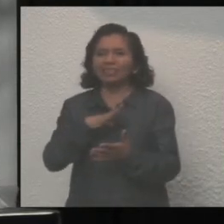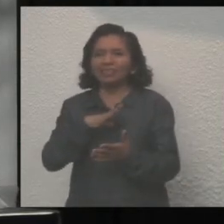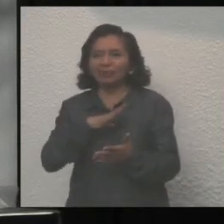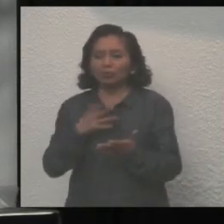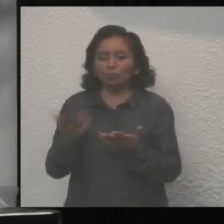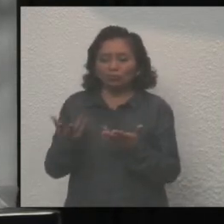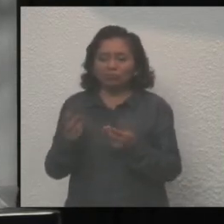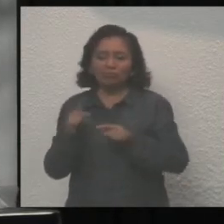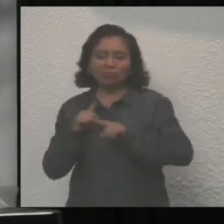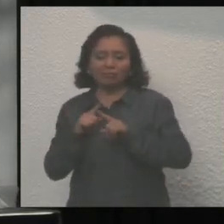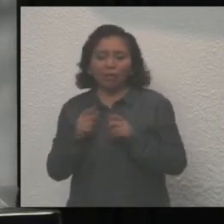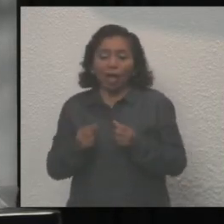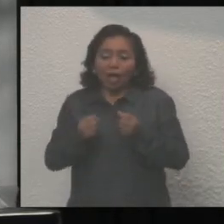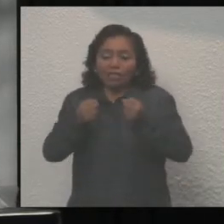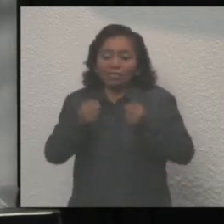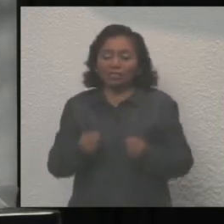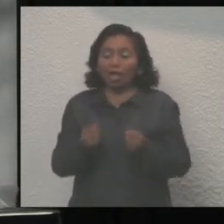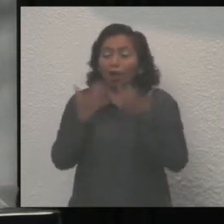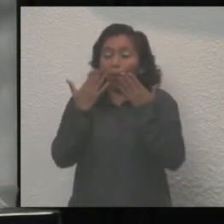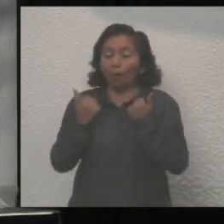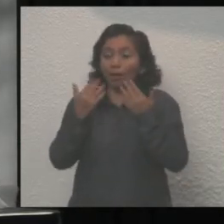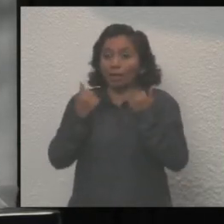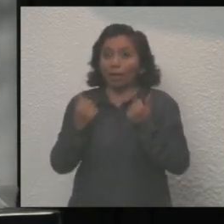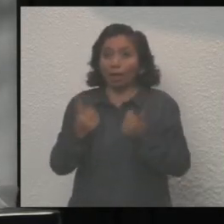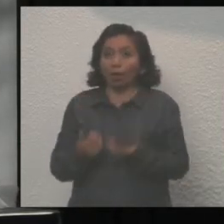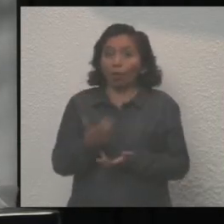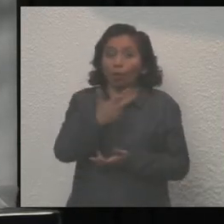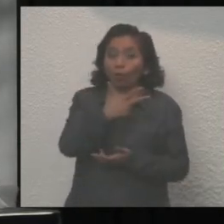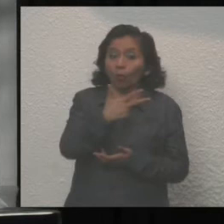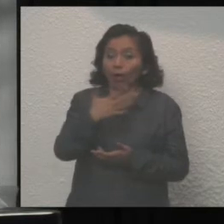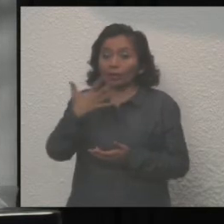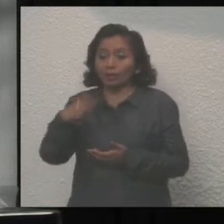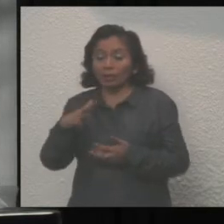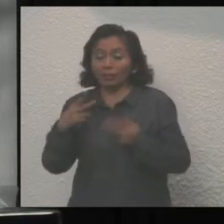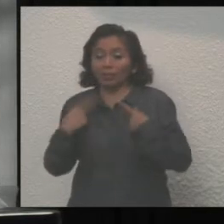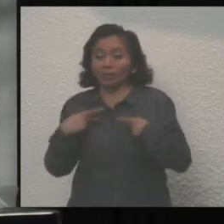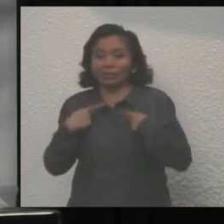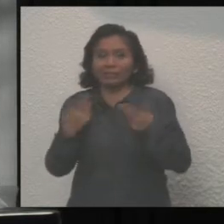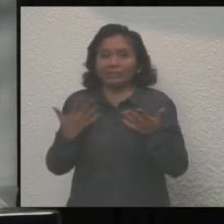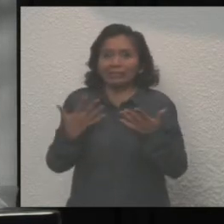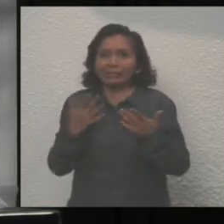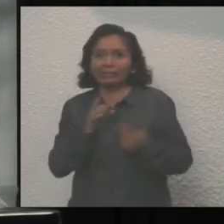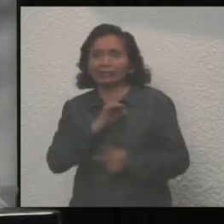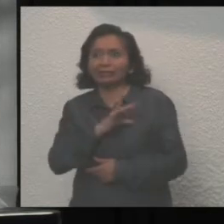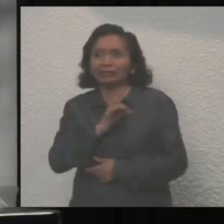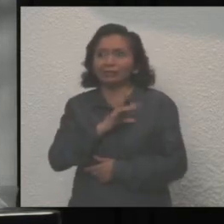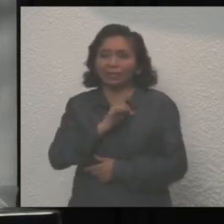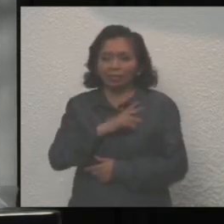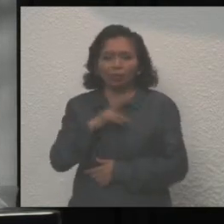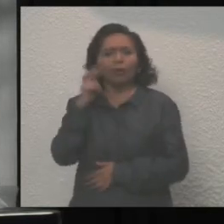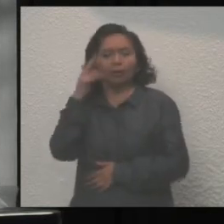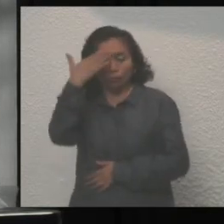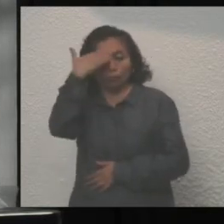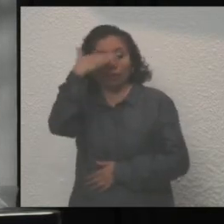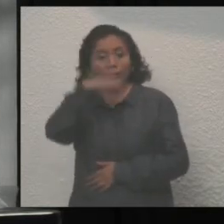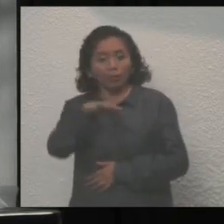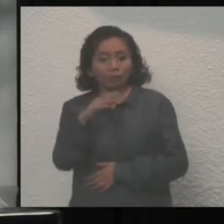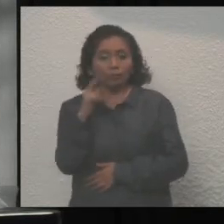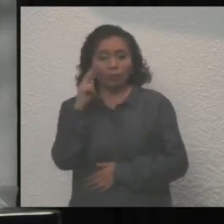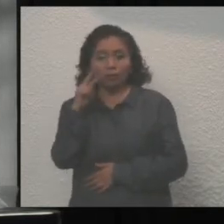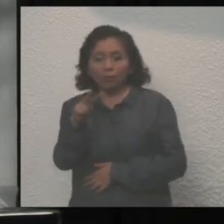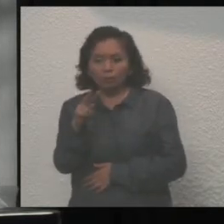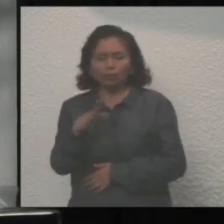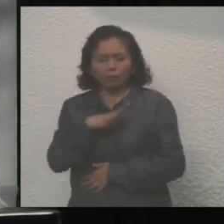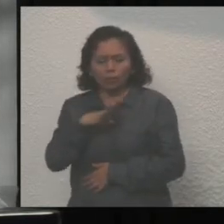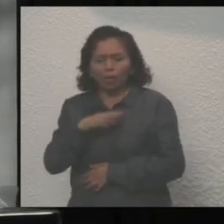percepción de inseguridad. Ocho de cada diez ciudadanos aún se sienten inseguros. Y sabemos y vemos los datos, sabemos que hay mesas de